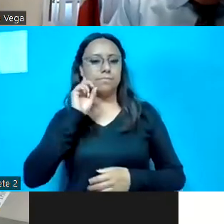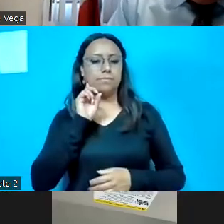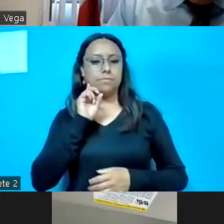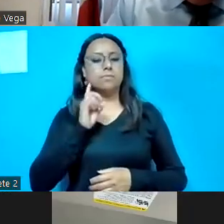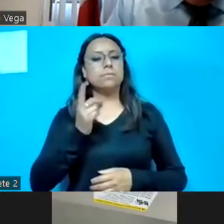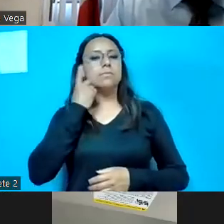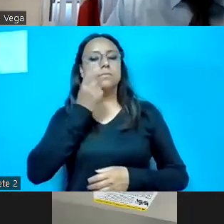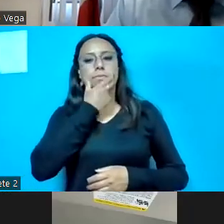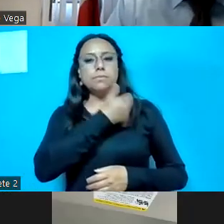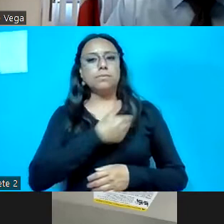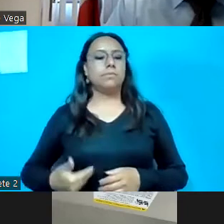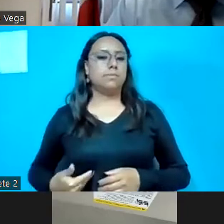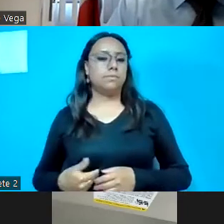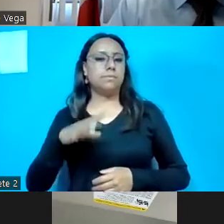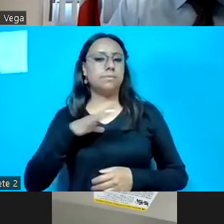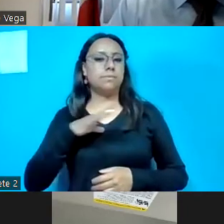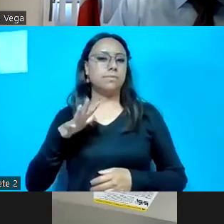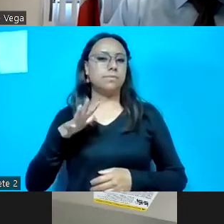hay una asistencia de diez diputadas y diputados.